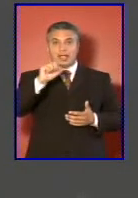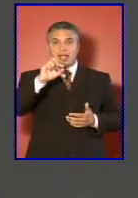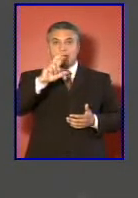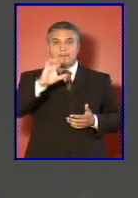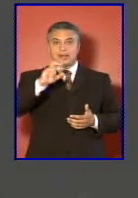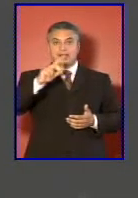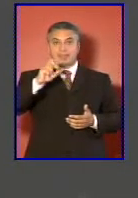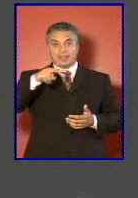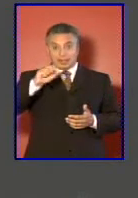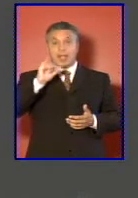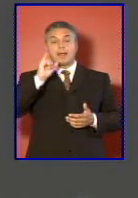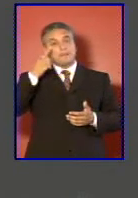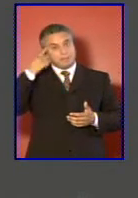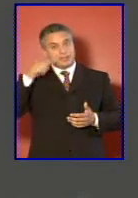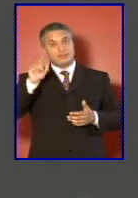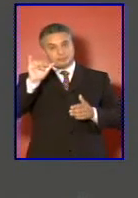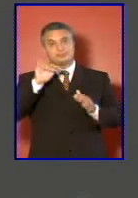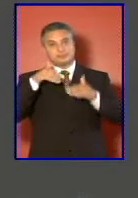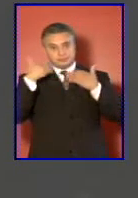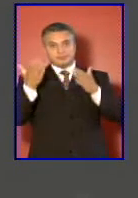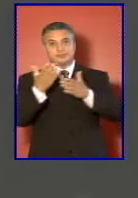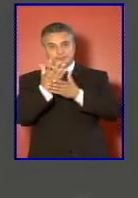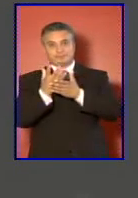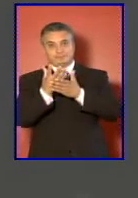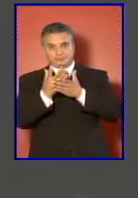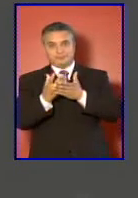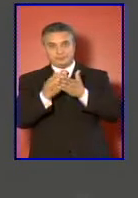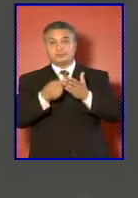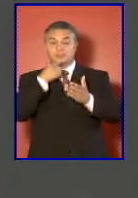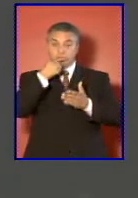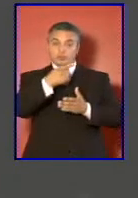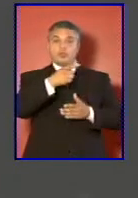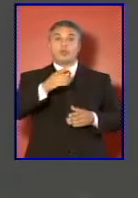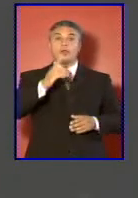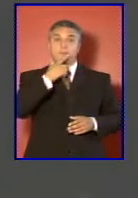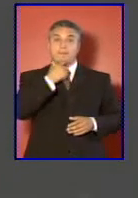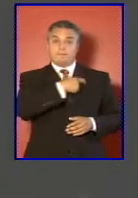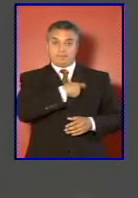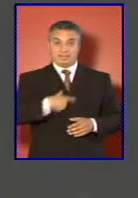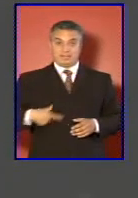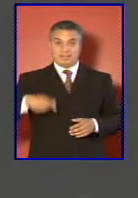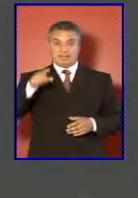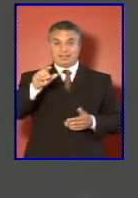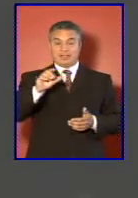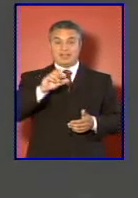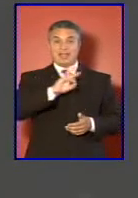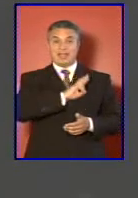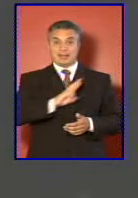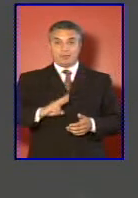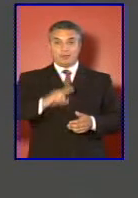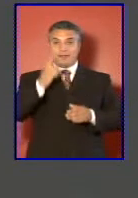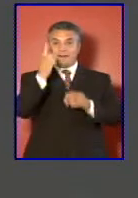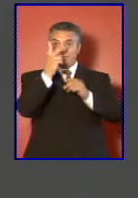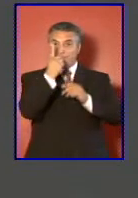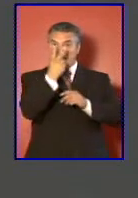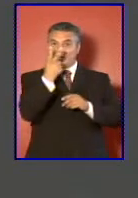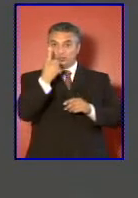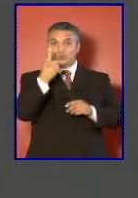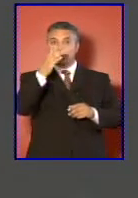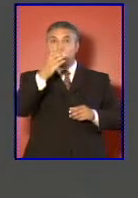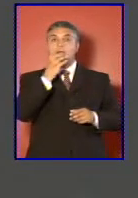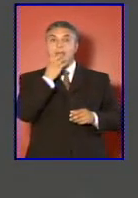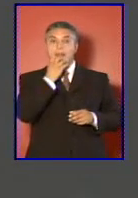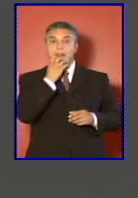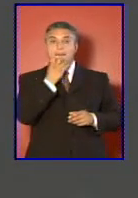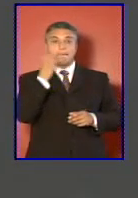Eliminaremos como lo prometió el Presidente de la República en su campaña y el 21 de mayo en su mensaje al